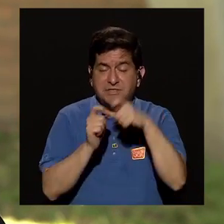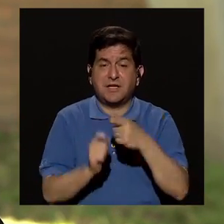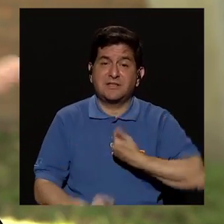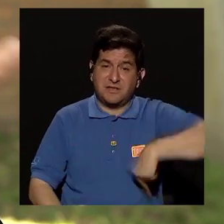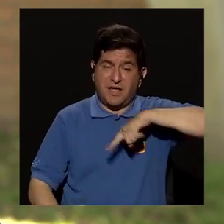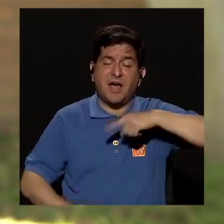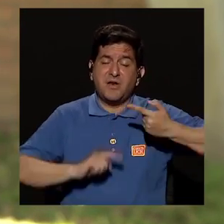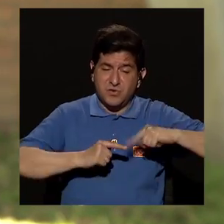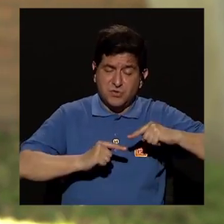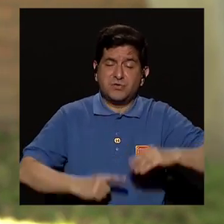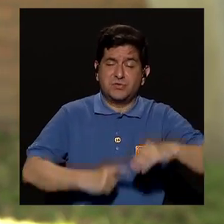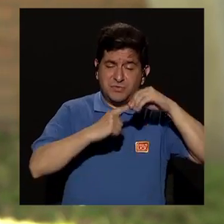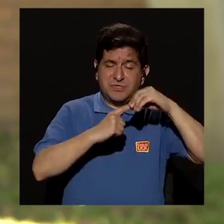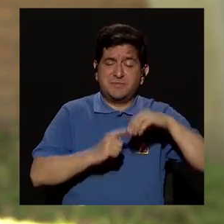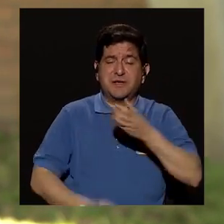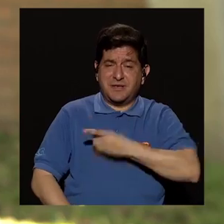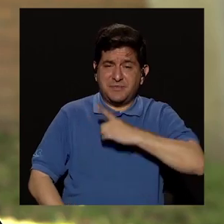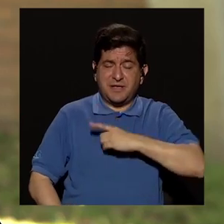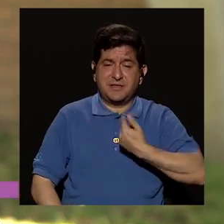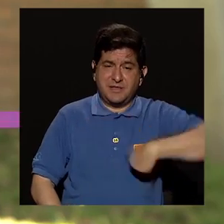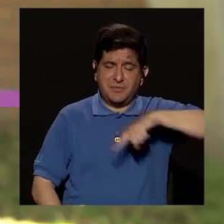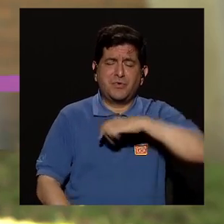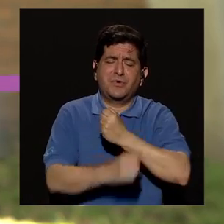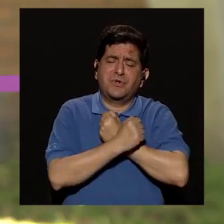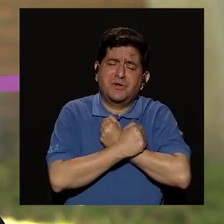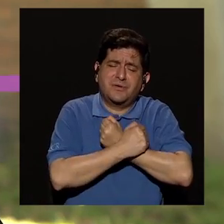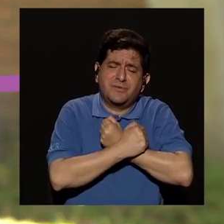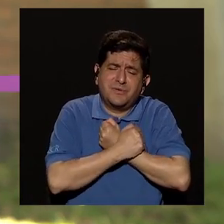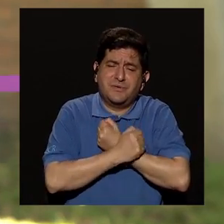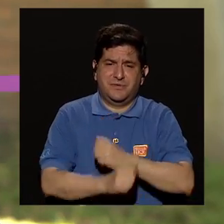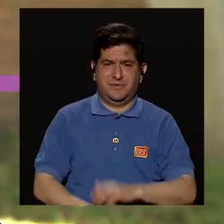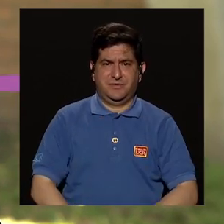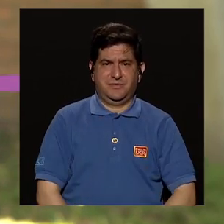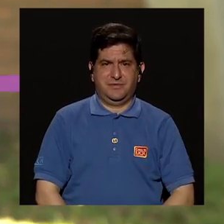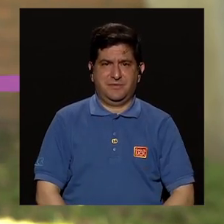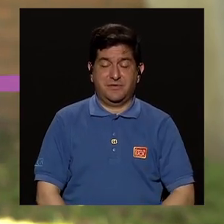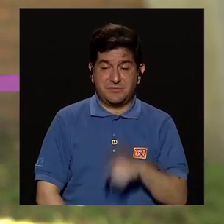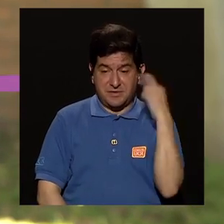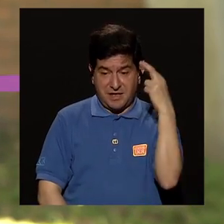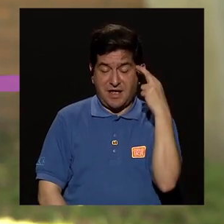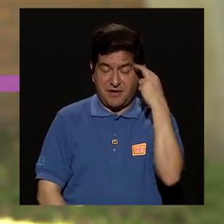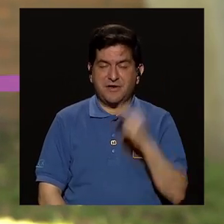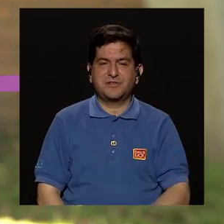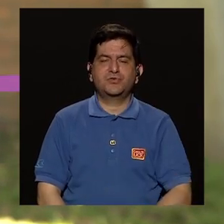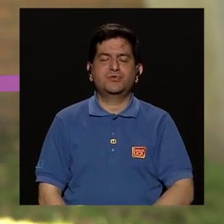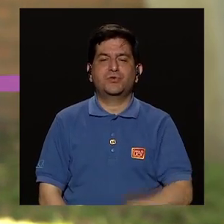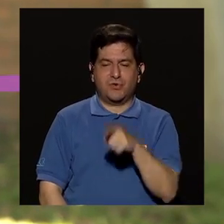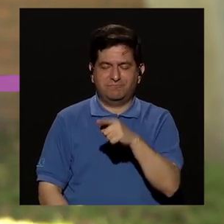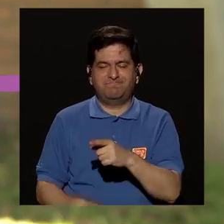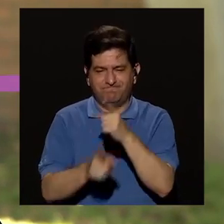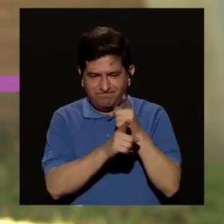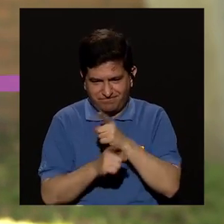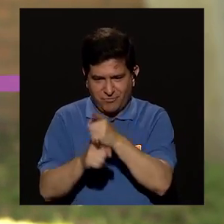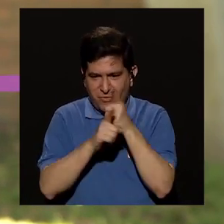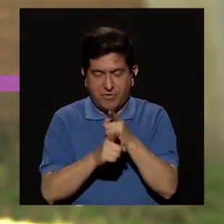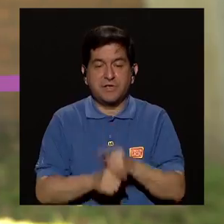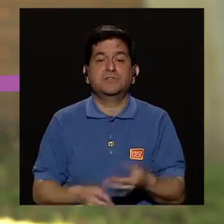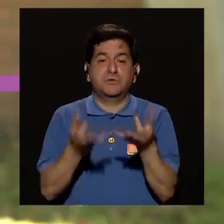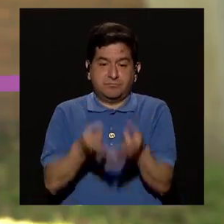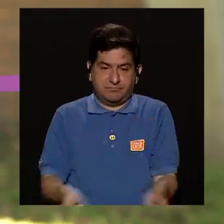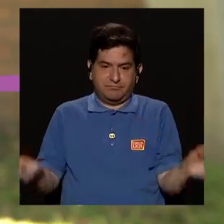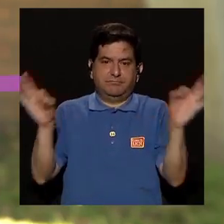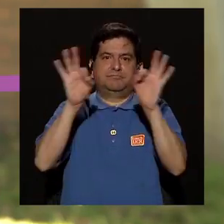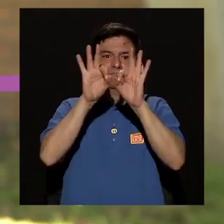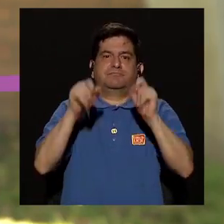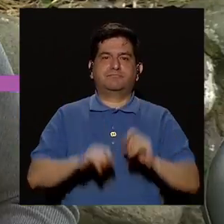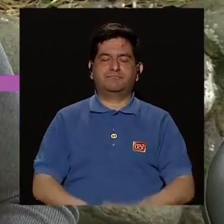eso es que nos duele más a nosotros que a ellos muchas veces disciplinarlos porque los amamos porque los amamos los corregimos y eso es lo